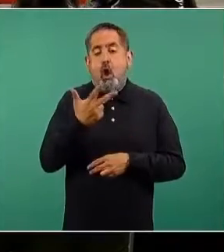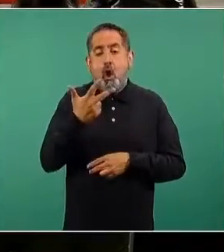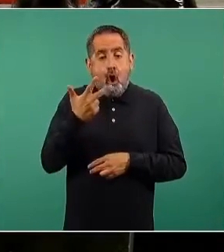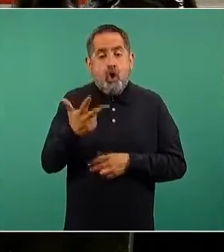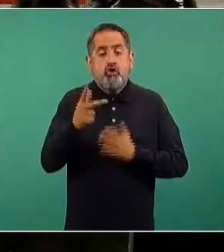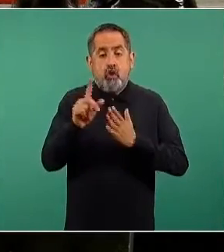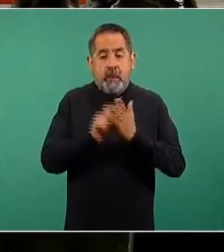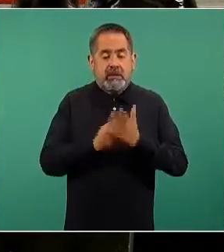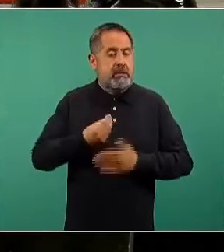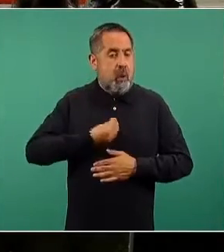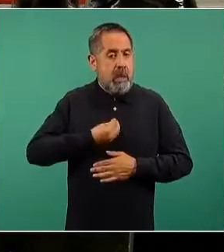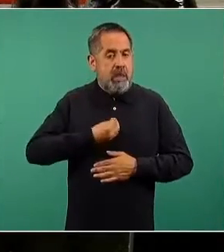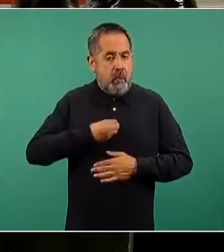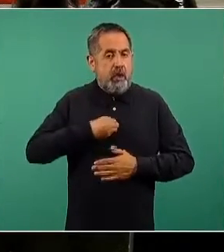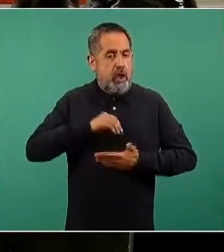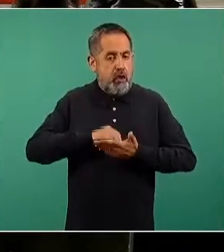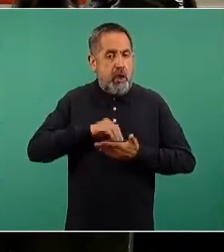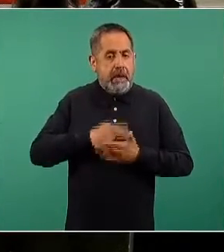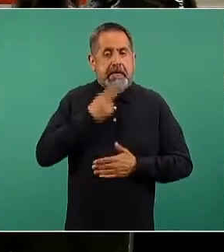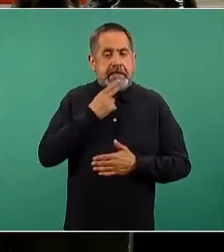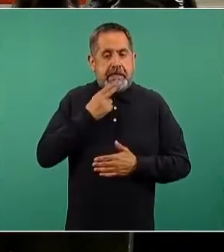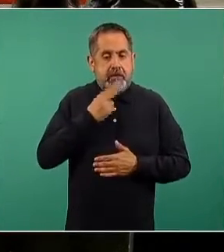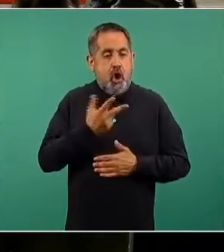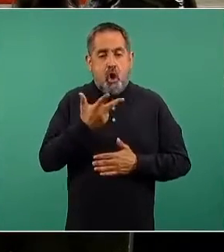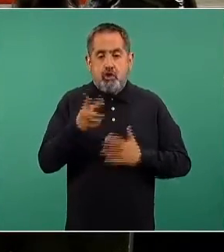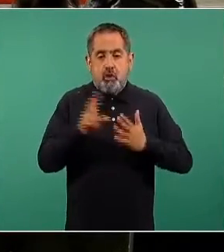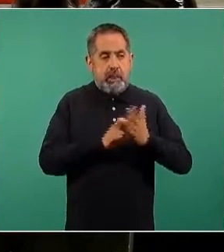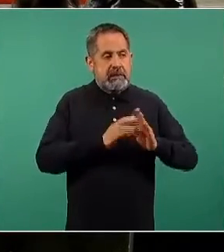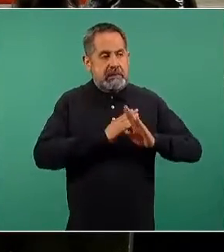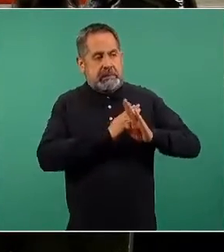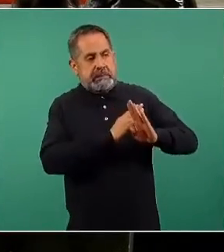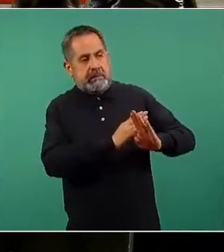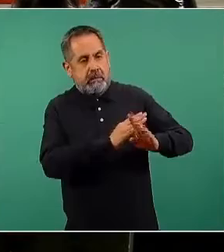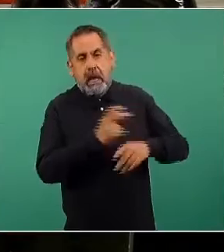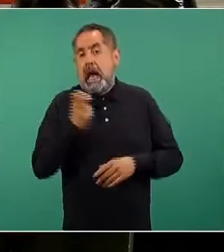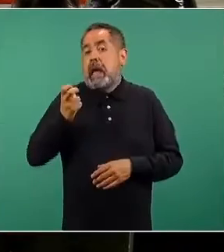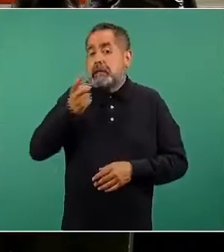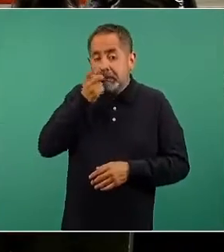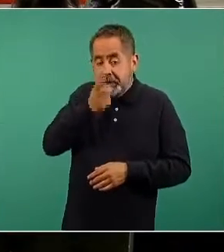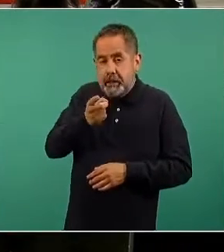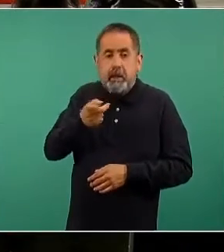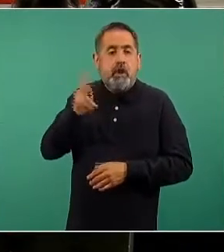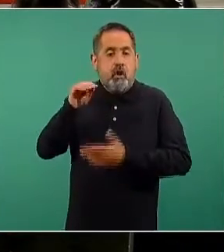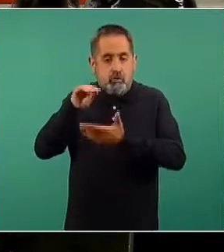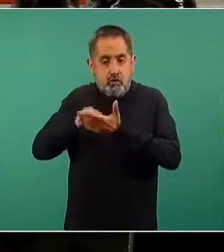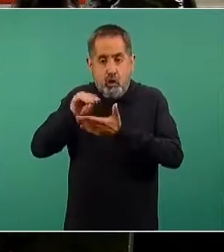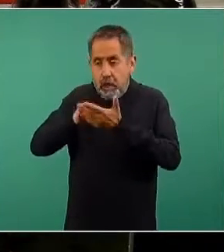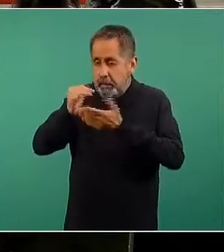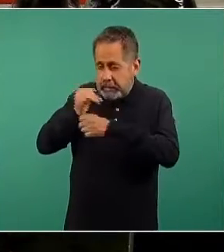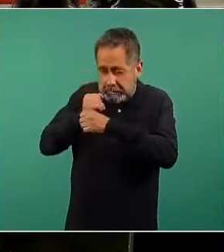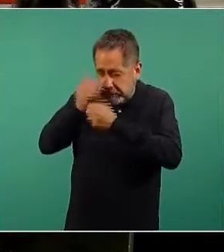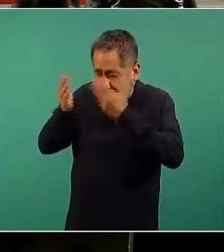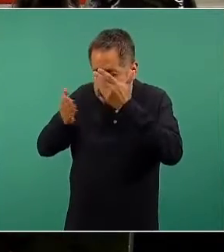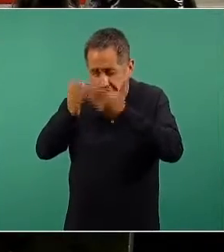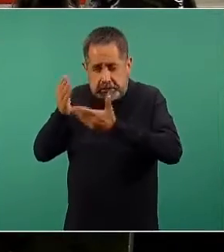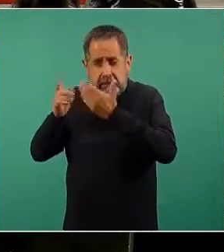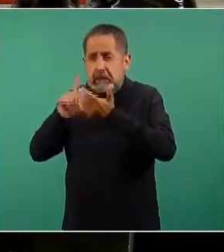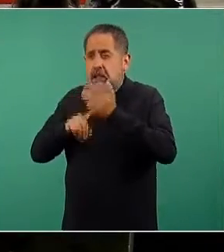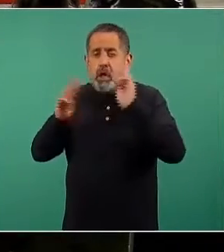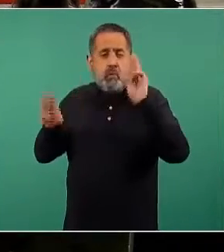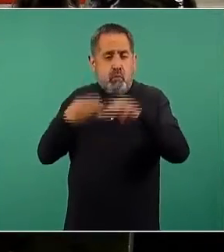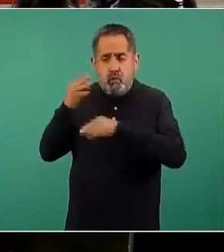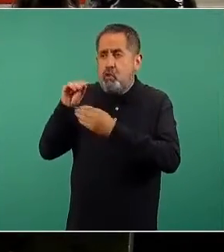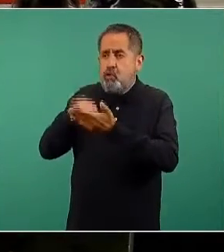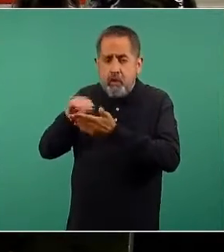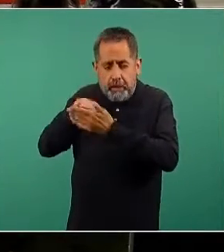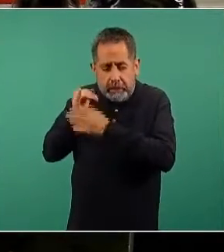meses de duración. Eso quiere decir que es el conocimiento disponible, pero siguen en curso varios estudios en muchas partes